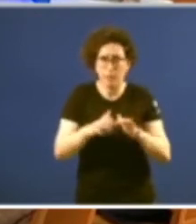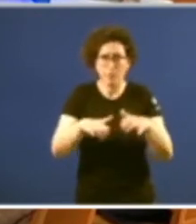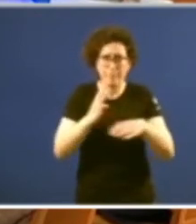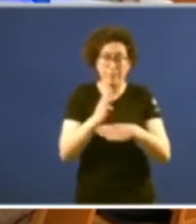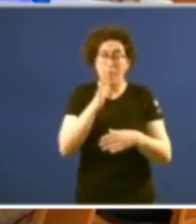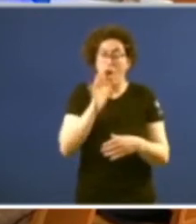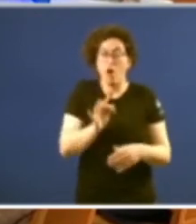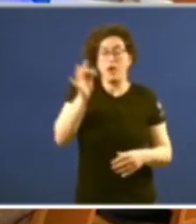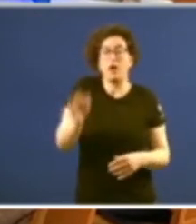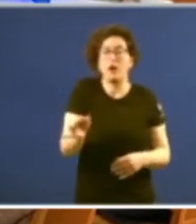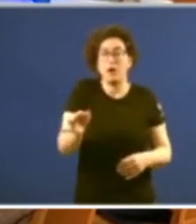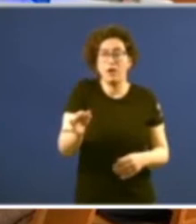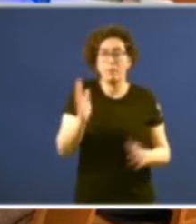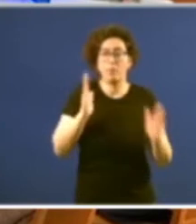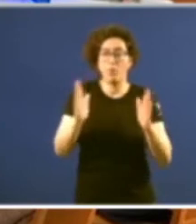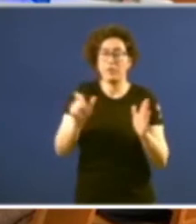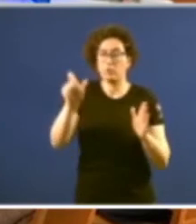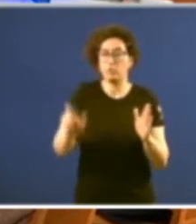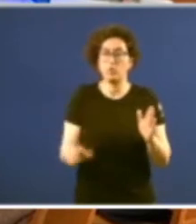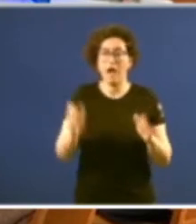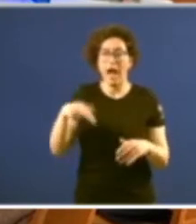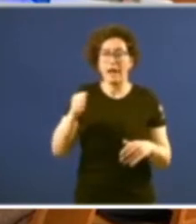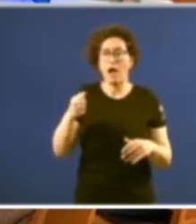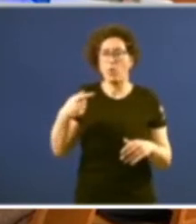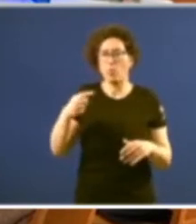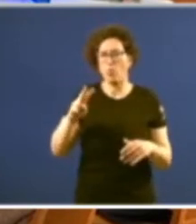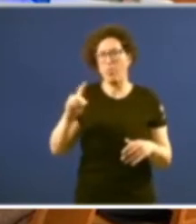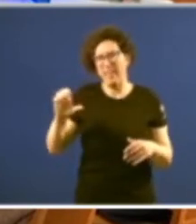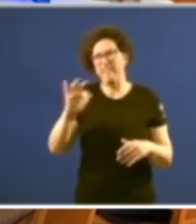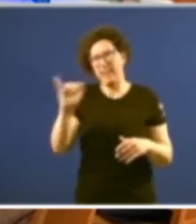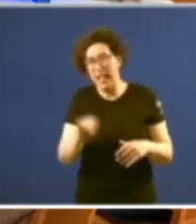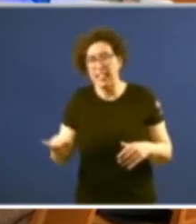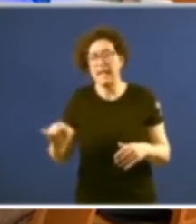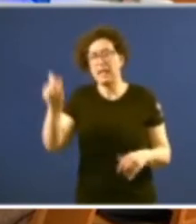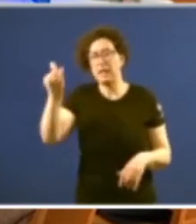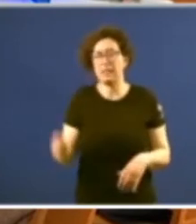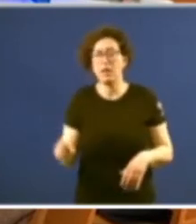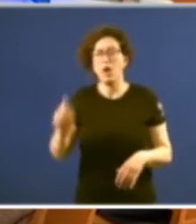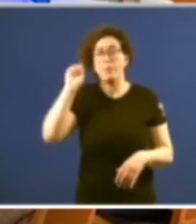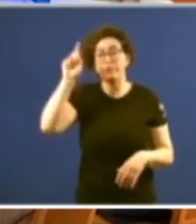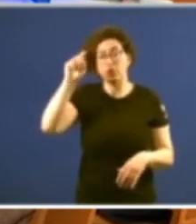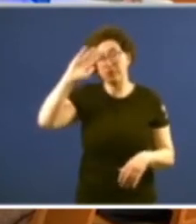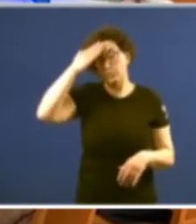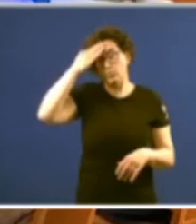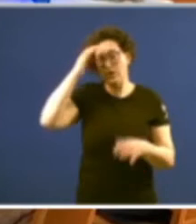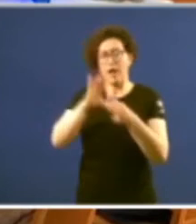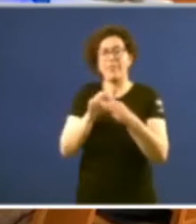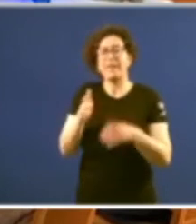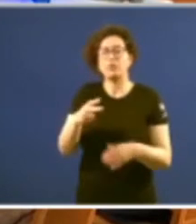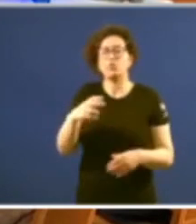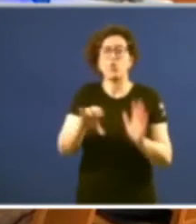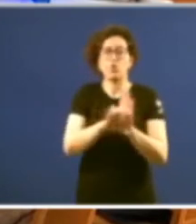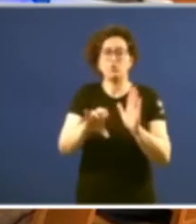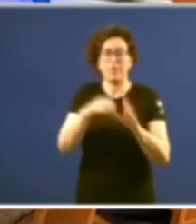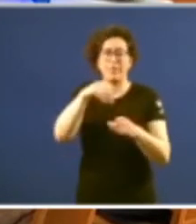ahora le toca el momento a Anagude Fernández que profesora titular de Dereito Constitucional